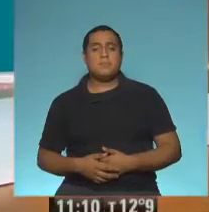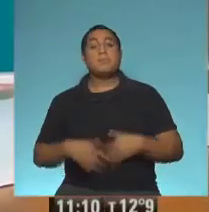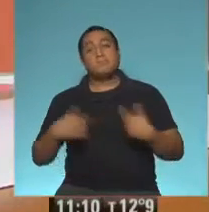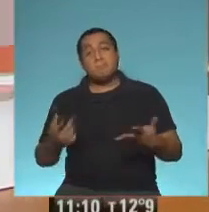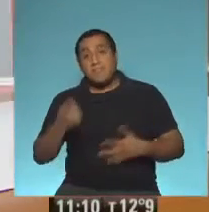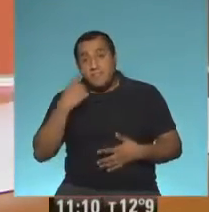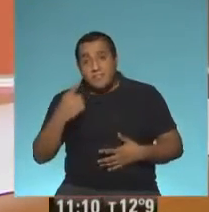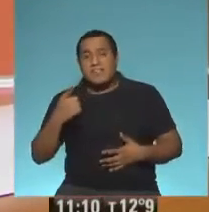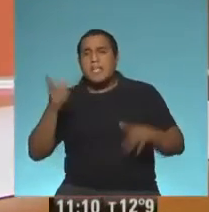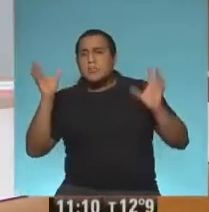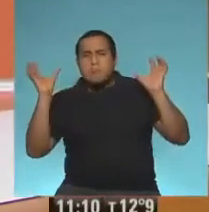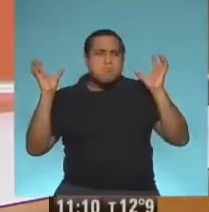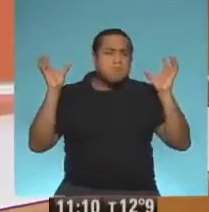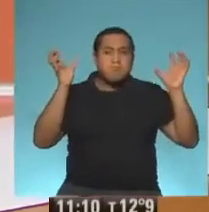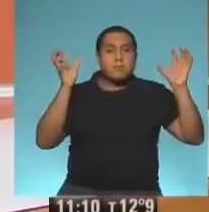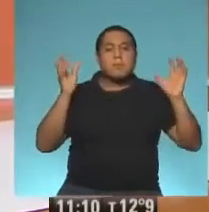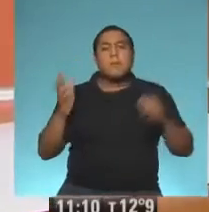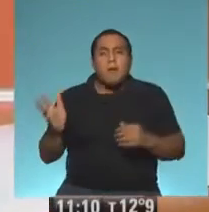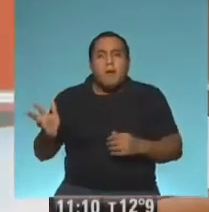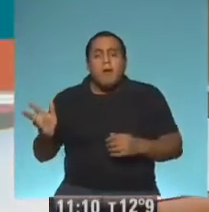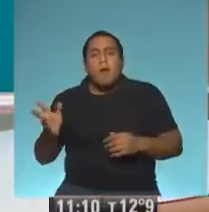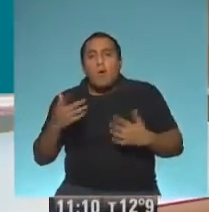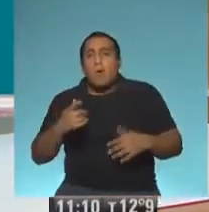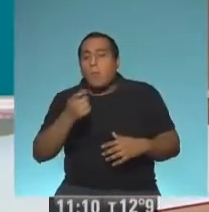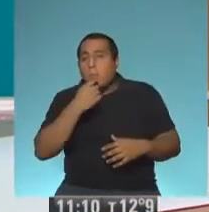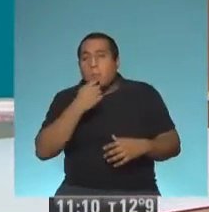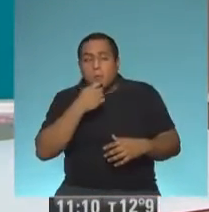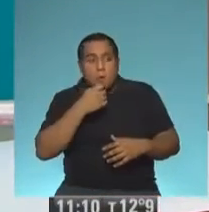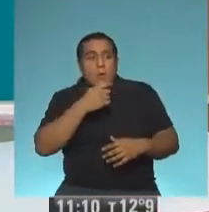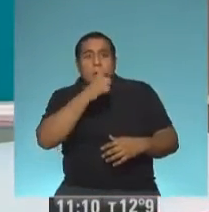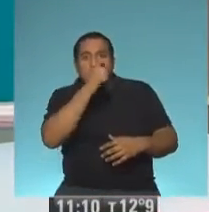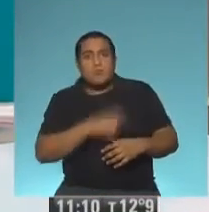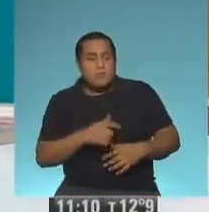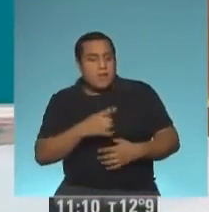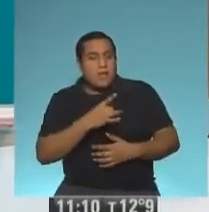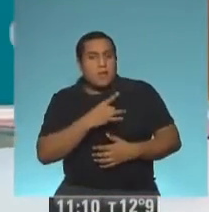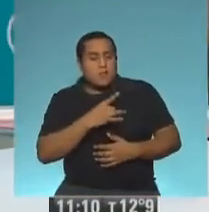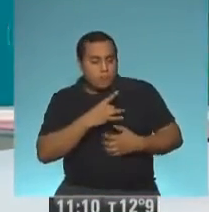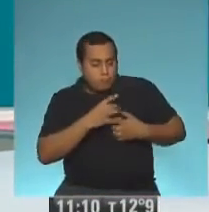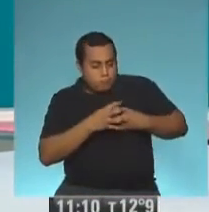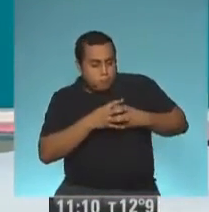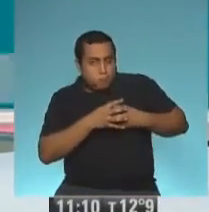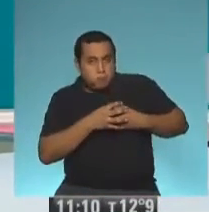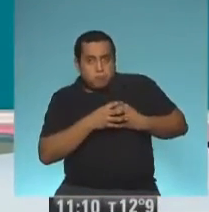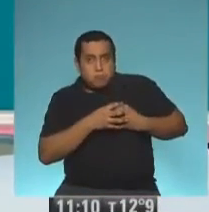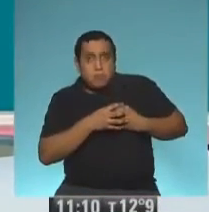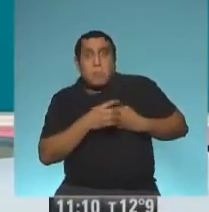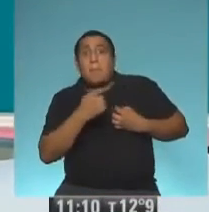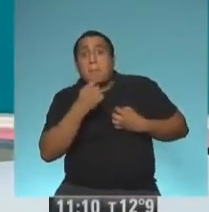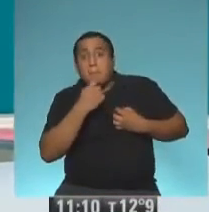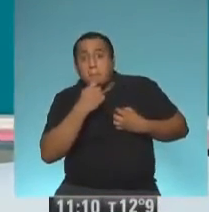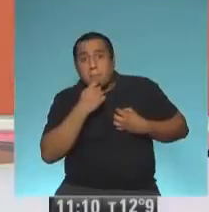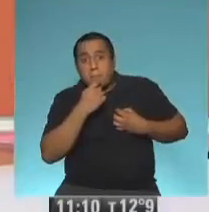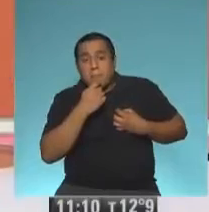Bueno, veíamos ese momento. Uno se pone a pensar qué siente el que traslade ese corazón, pero también uno se pone a pensar qué siente esa